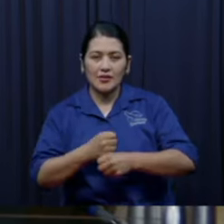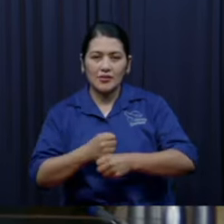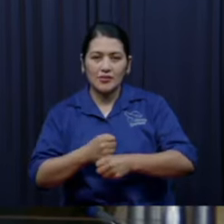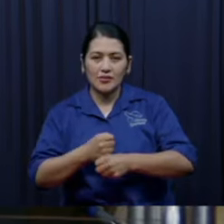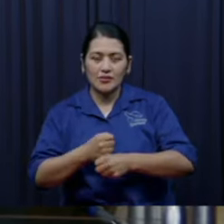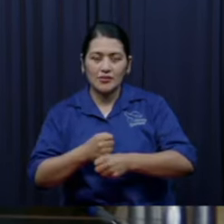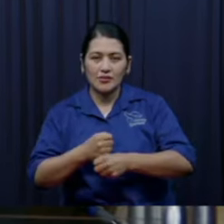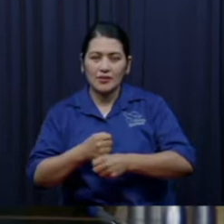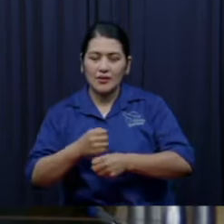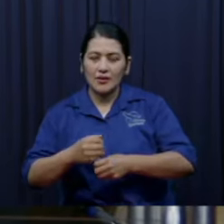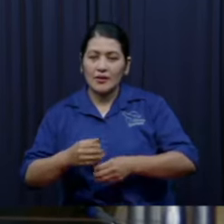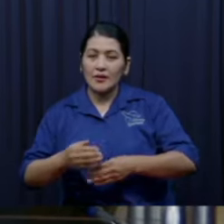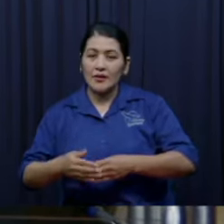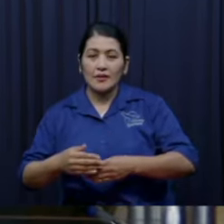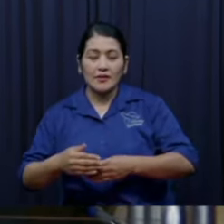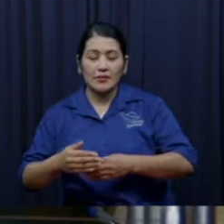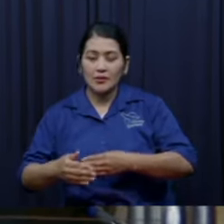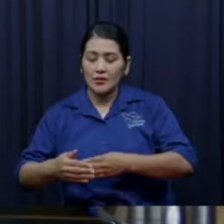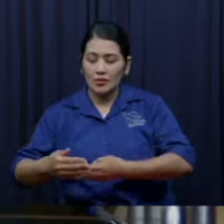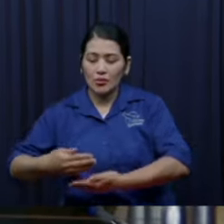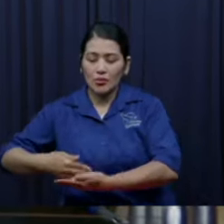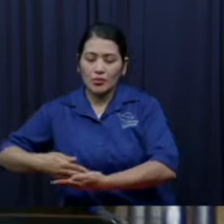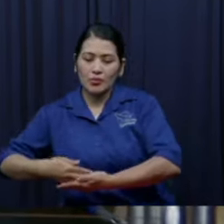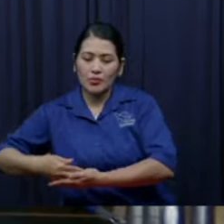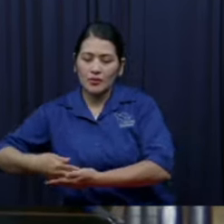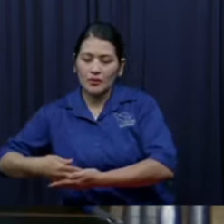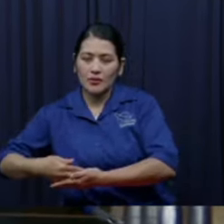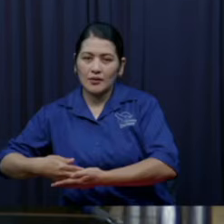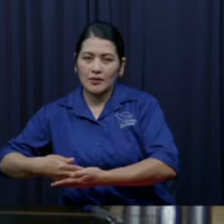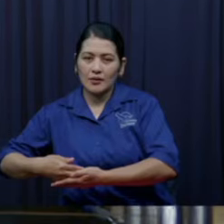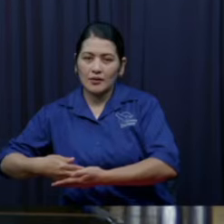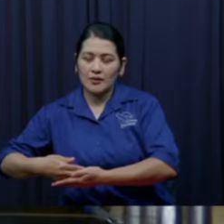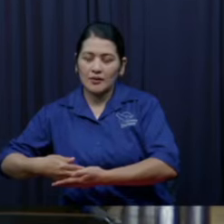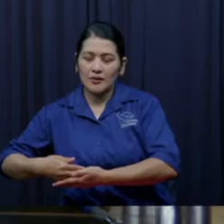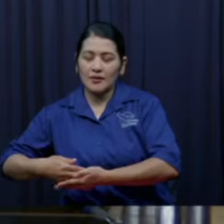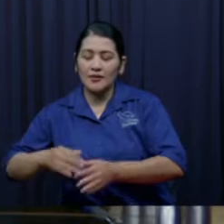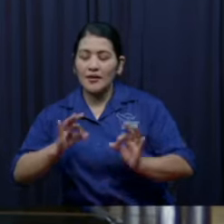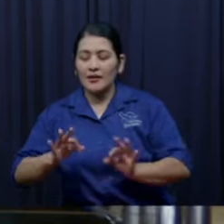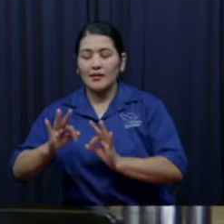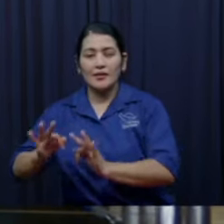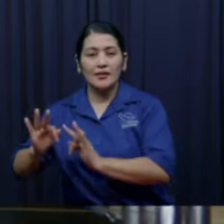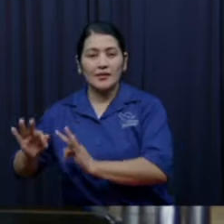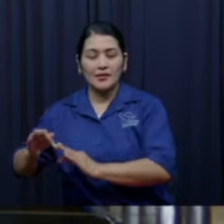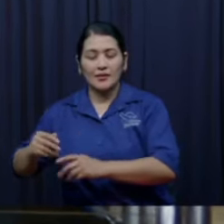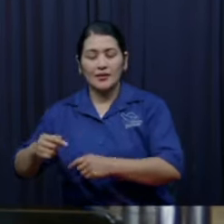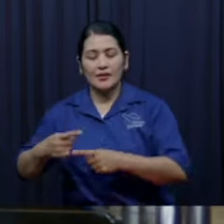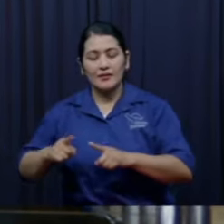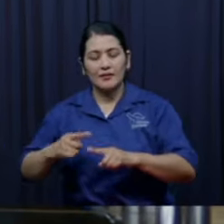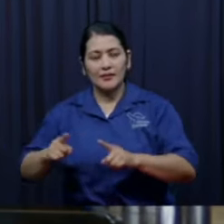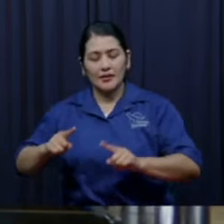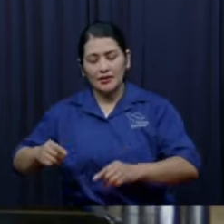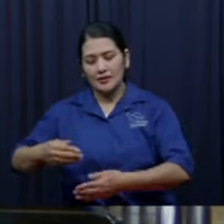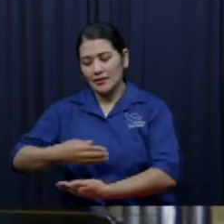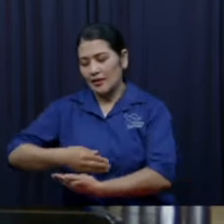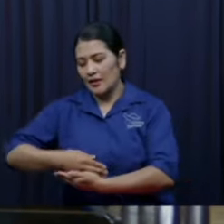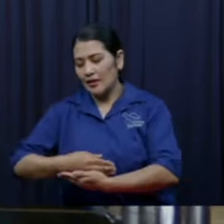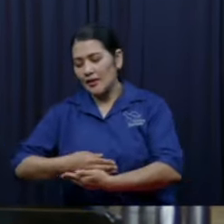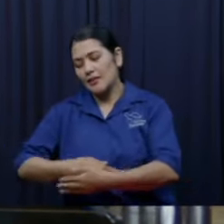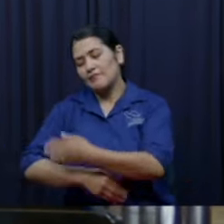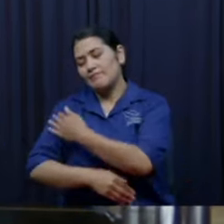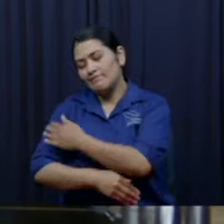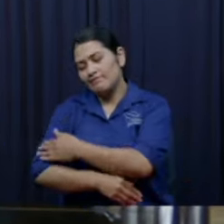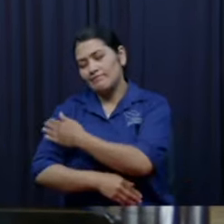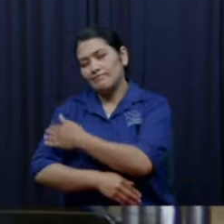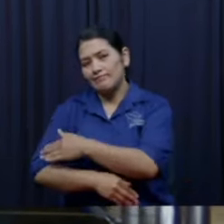el mismo hijo le dice papá como como me decís que no le diga nada a mí nunca me hubieras hablar pero este es mi